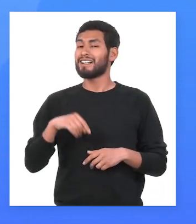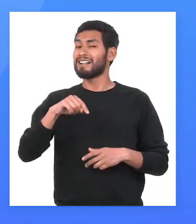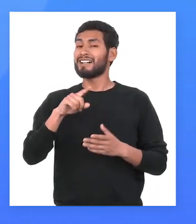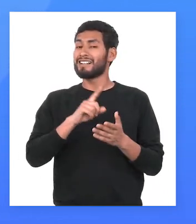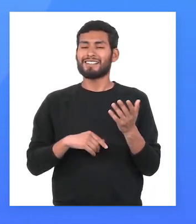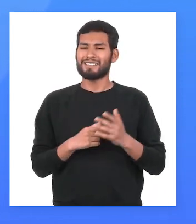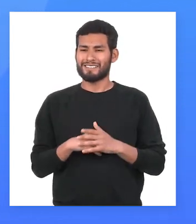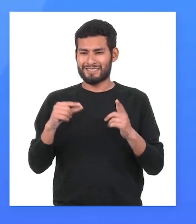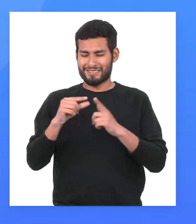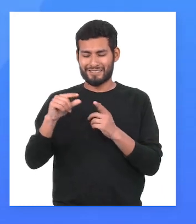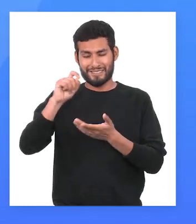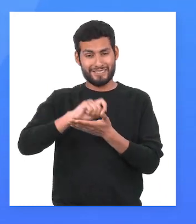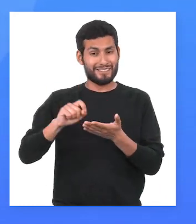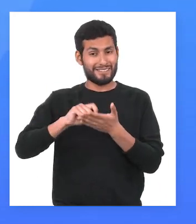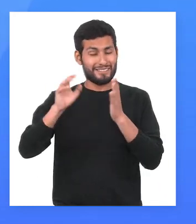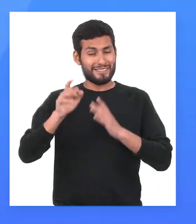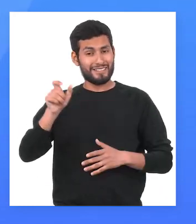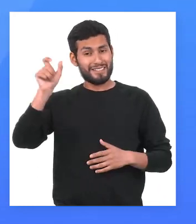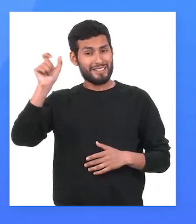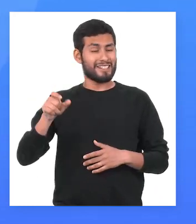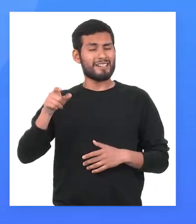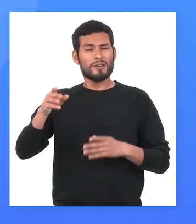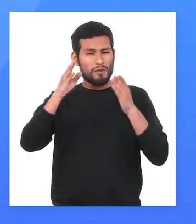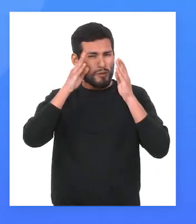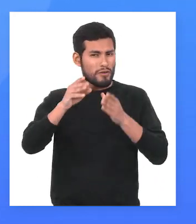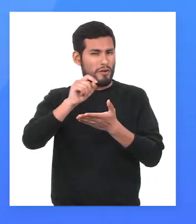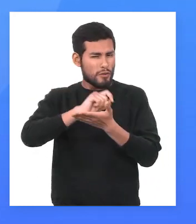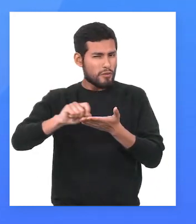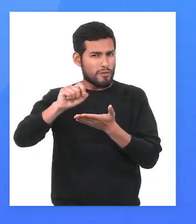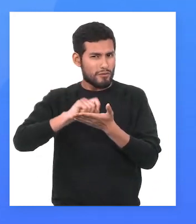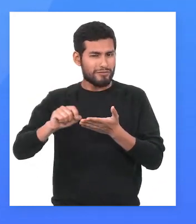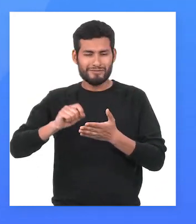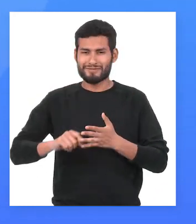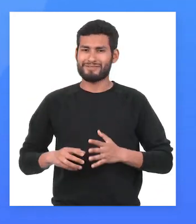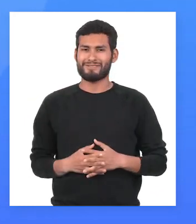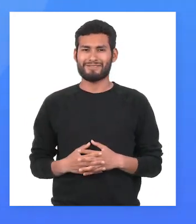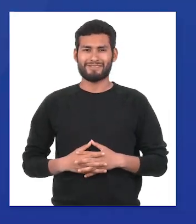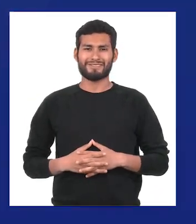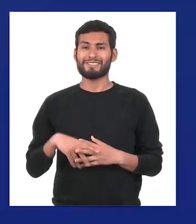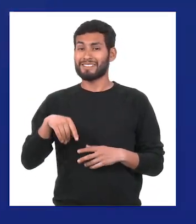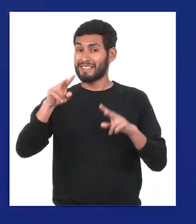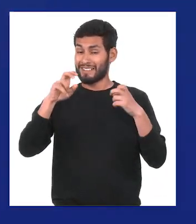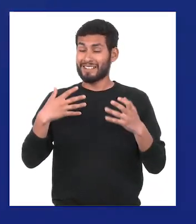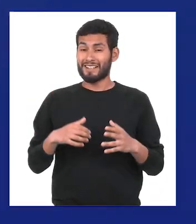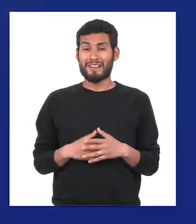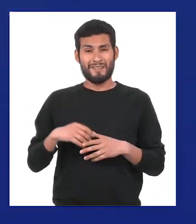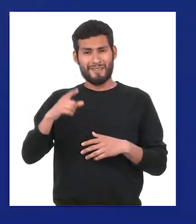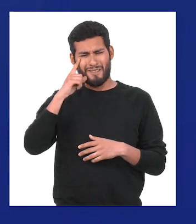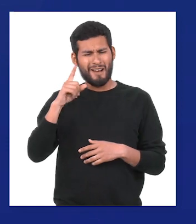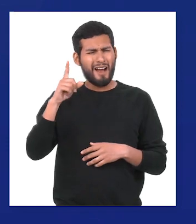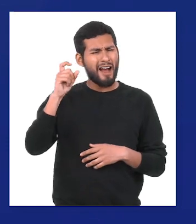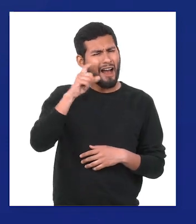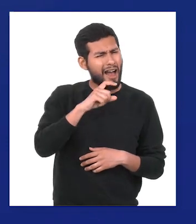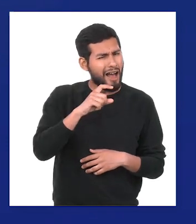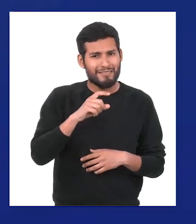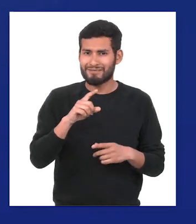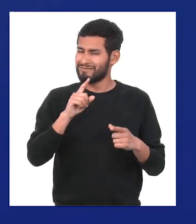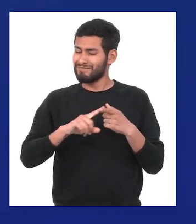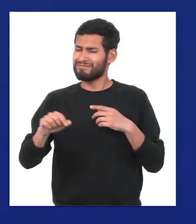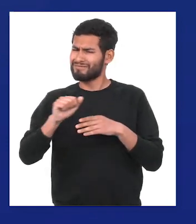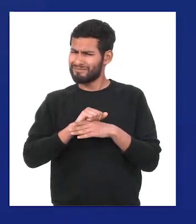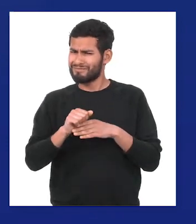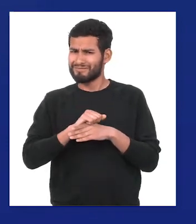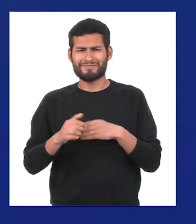Todo esto indica que la palabra escritor significa individuo que se dedica a escribir. Este tema podría parecer un poco complejo,